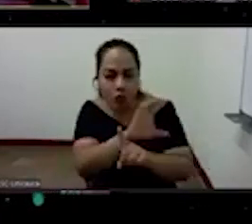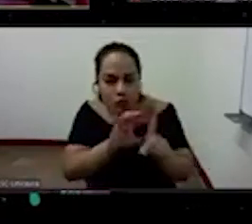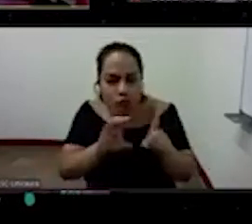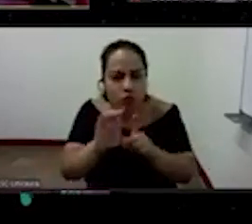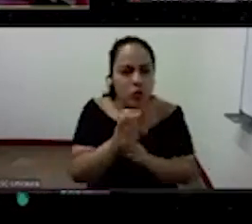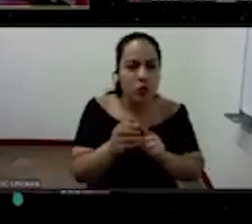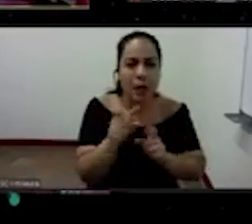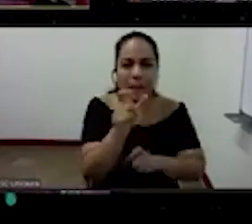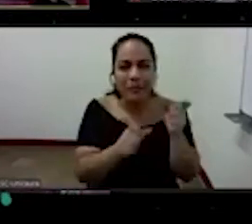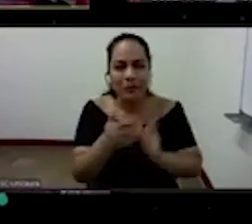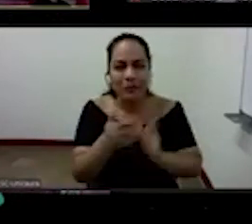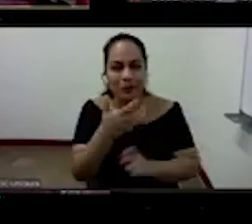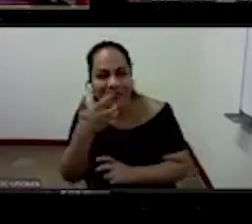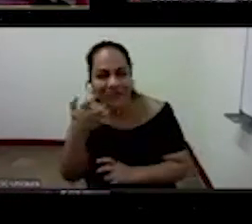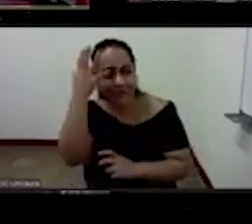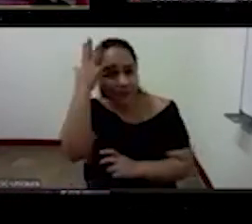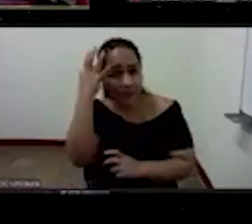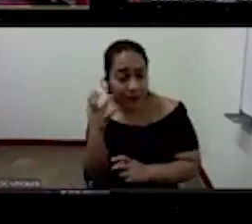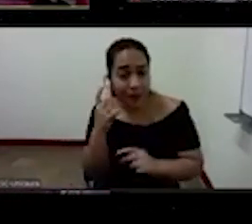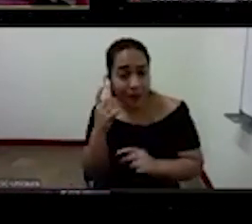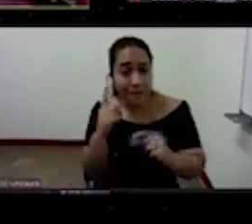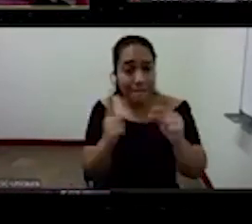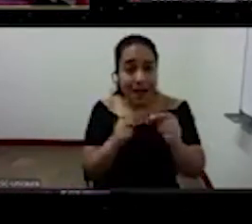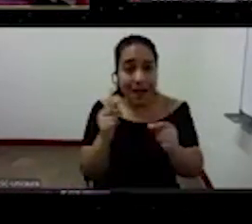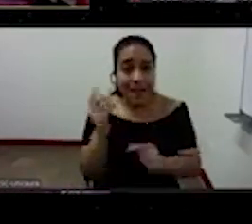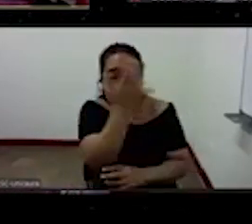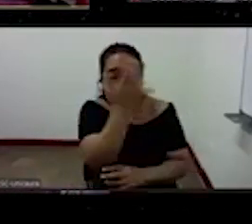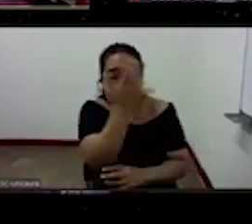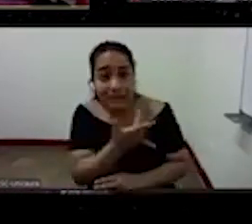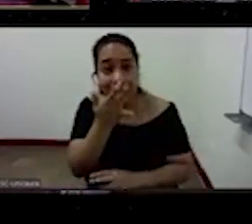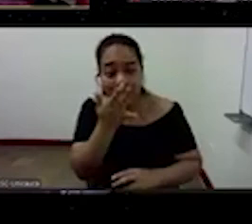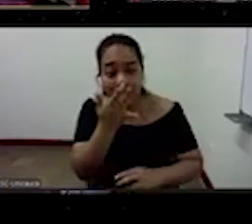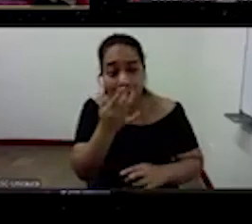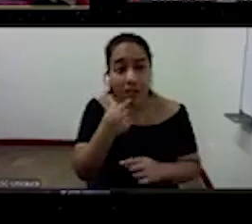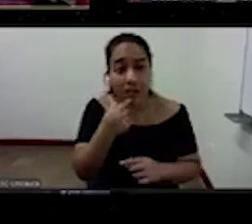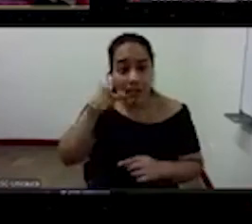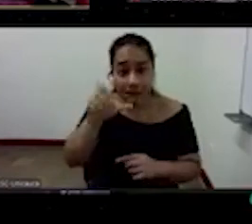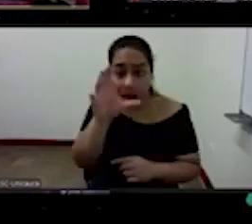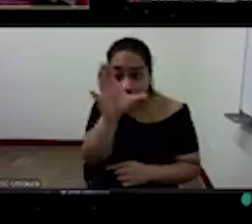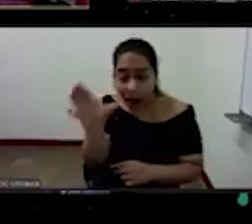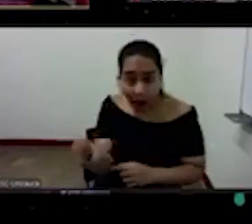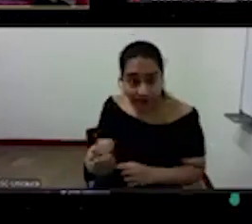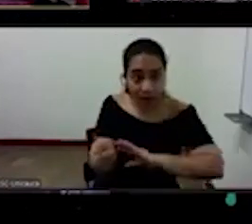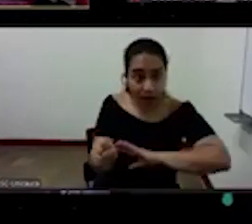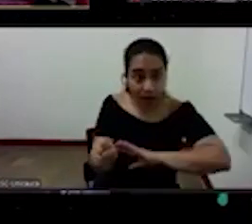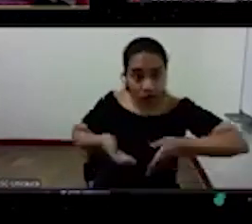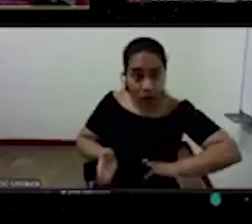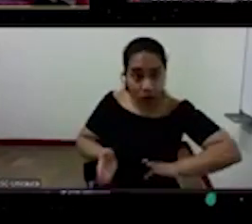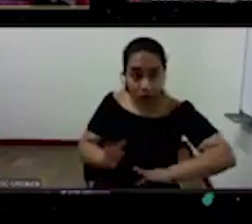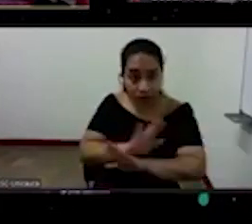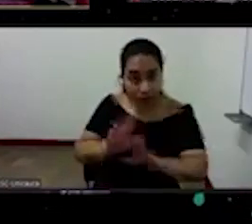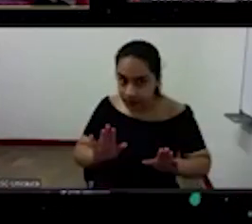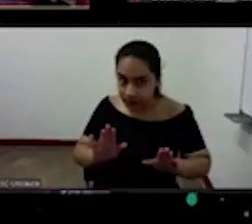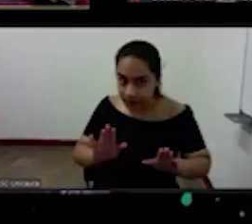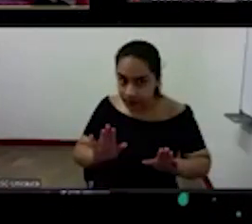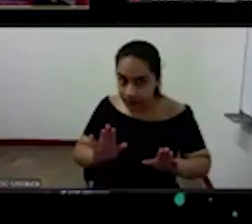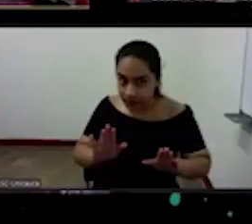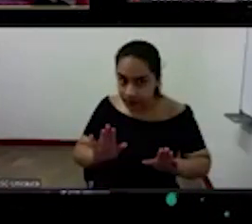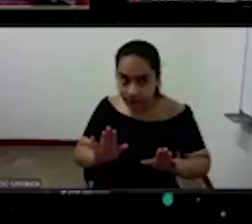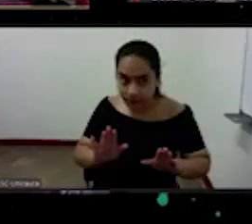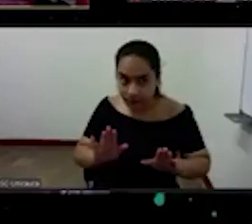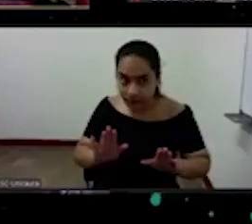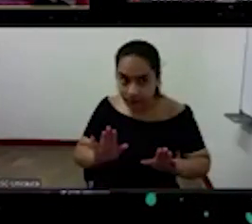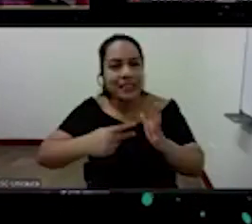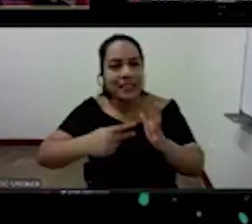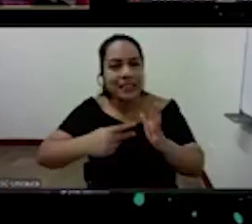negritud no significa el venir de África significa la alteridad